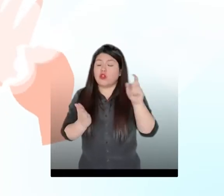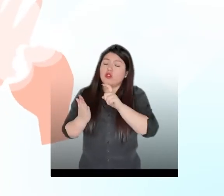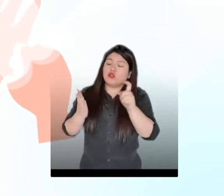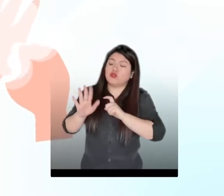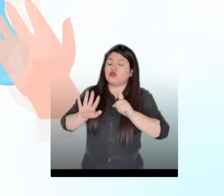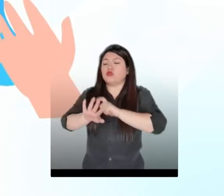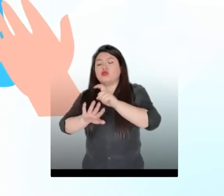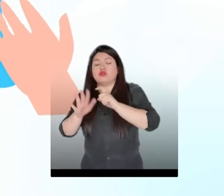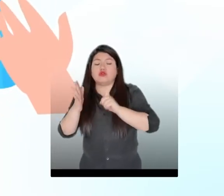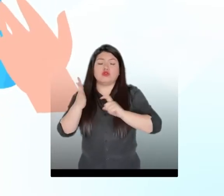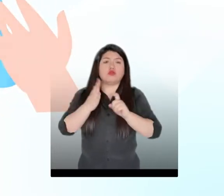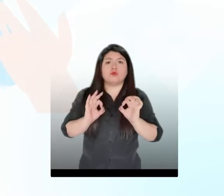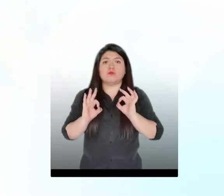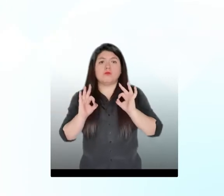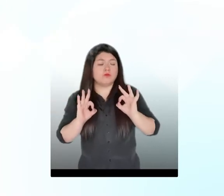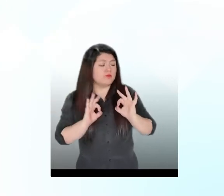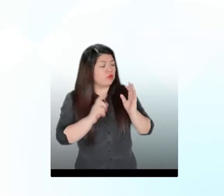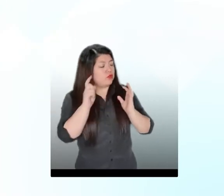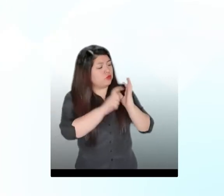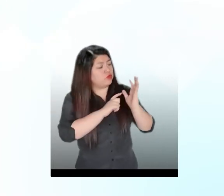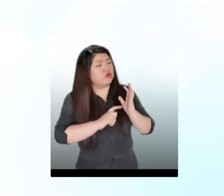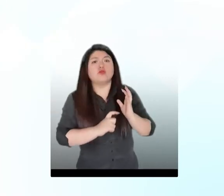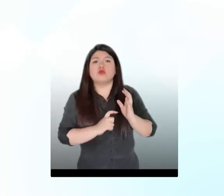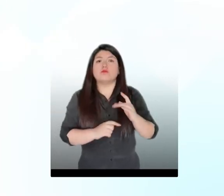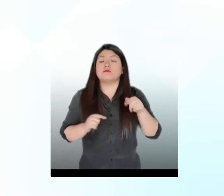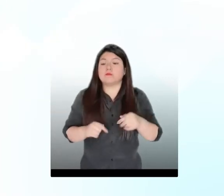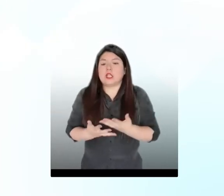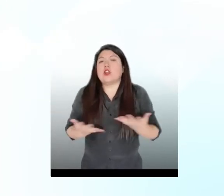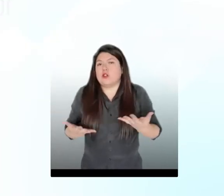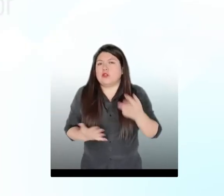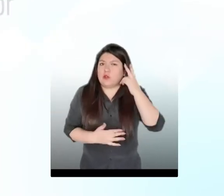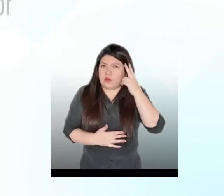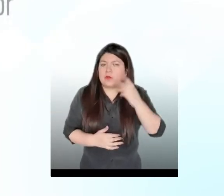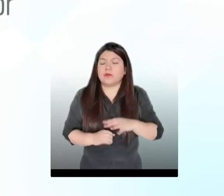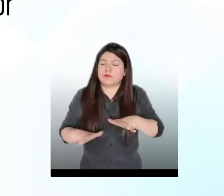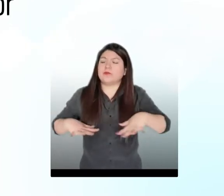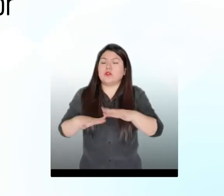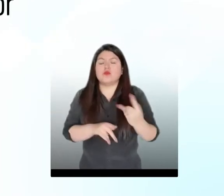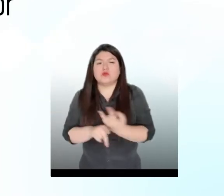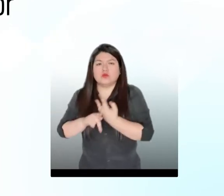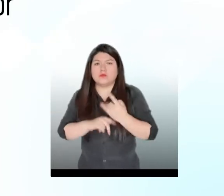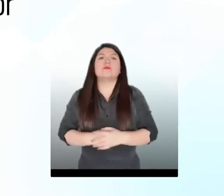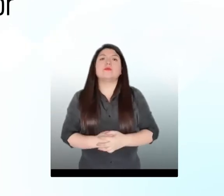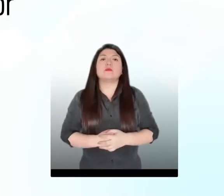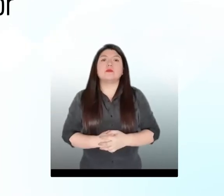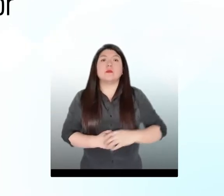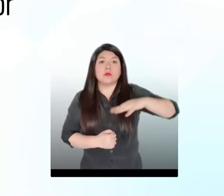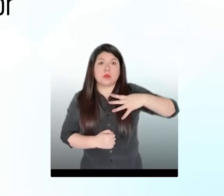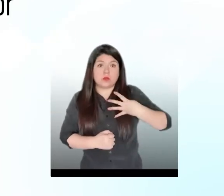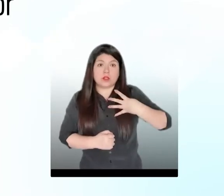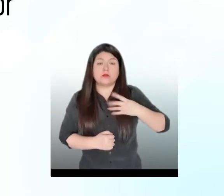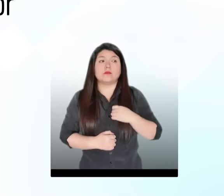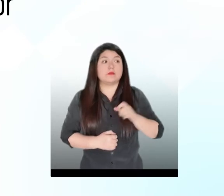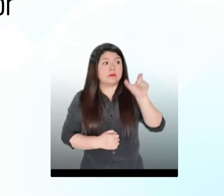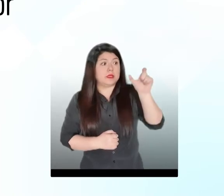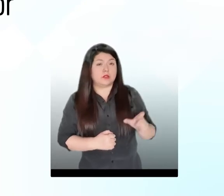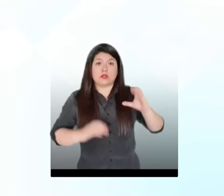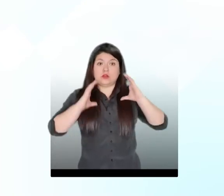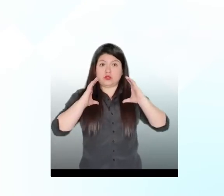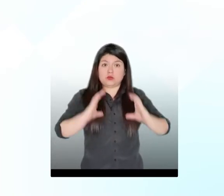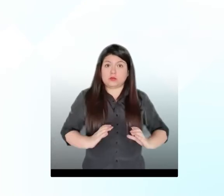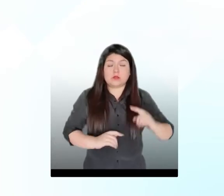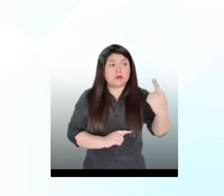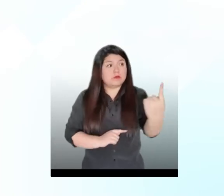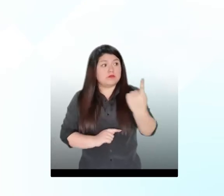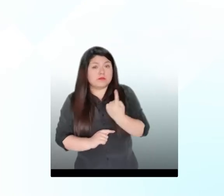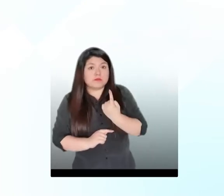contacto a su alrededor. Cuarto, el ciudadano deberá evitar el contacto físico con las personas a su alrededor y